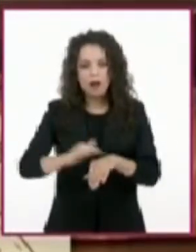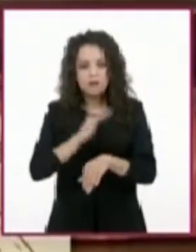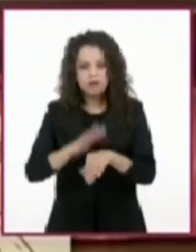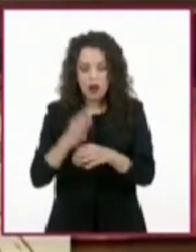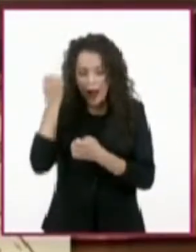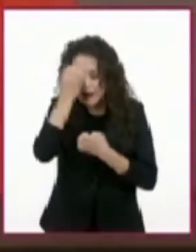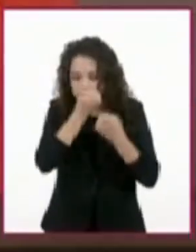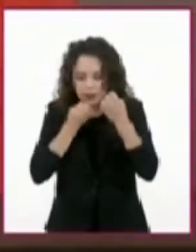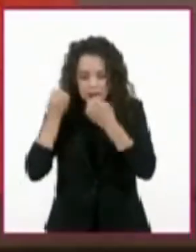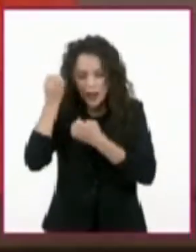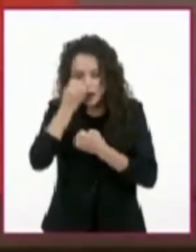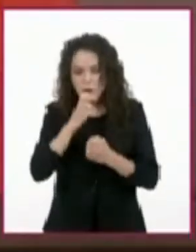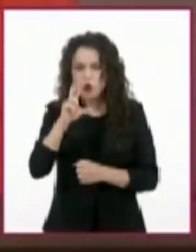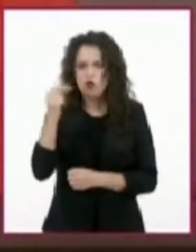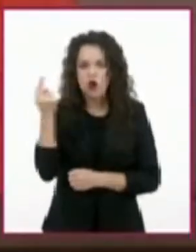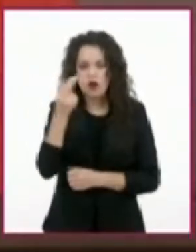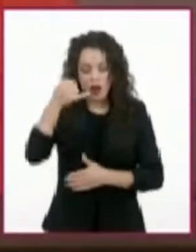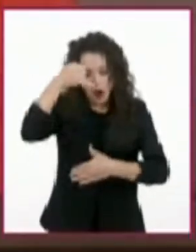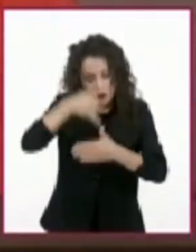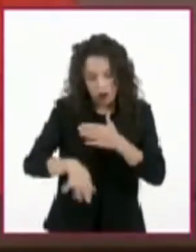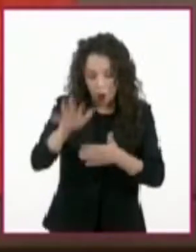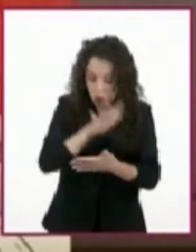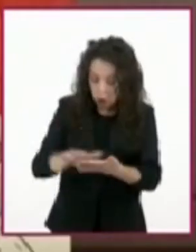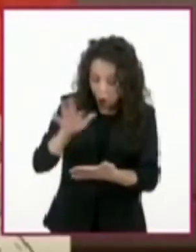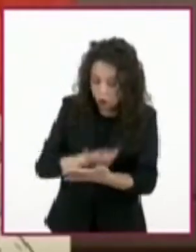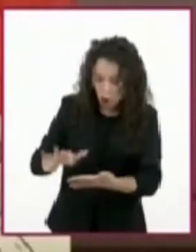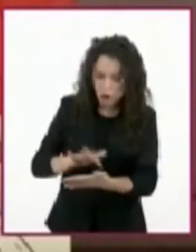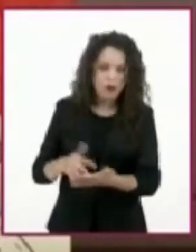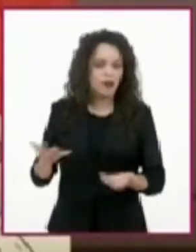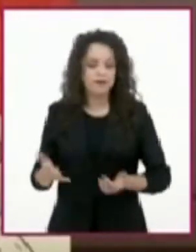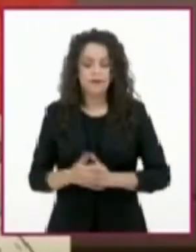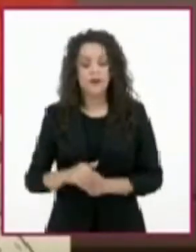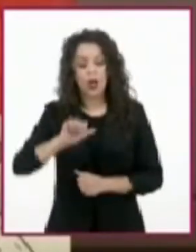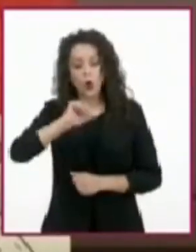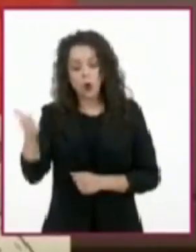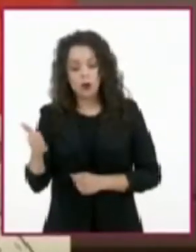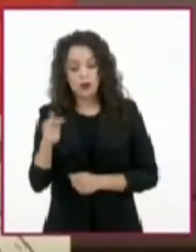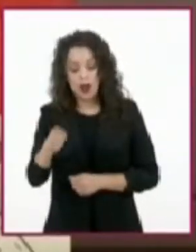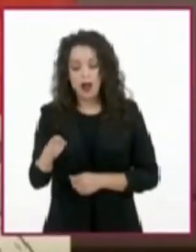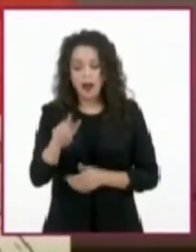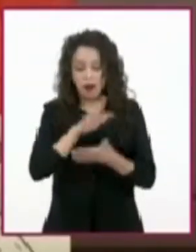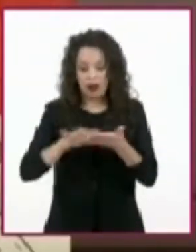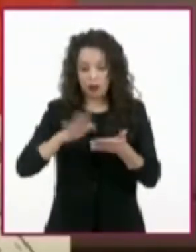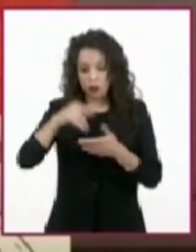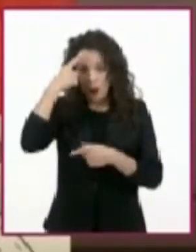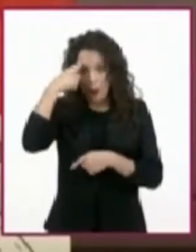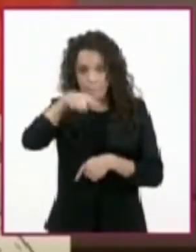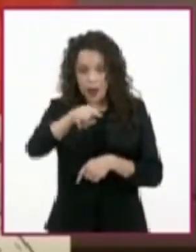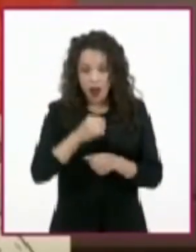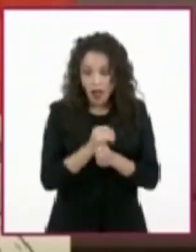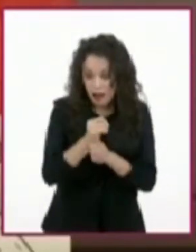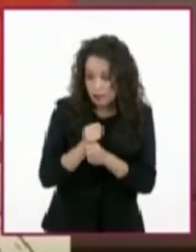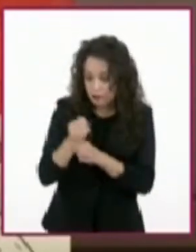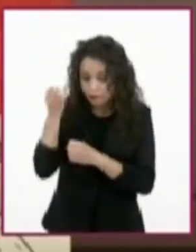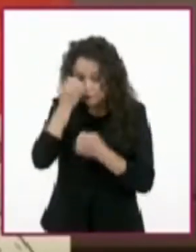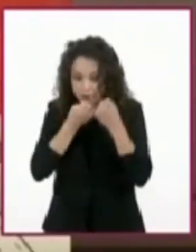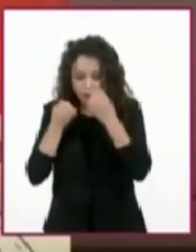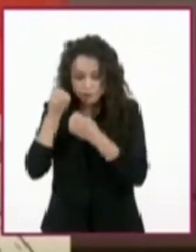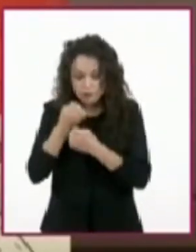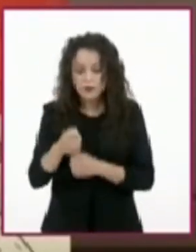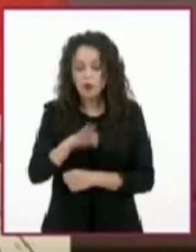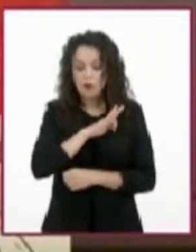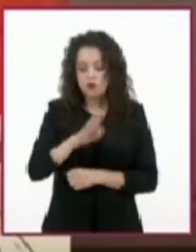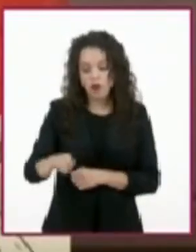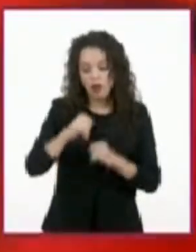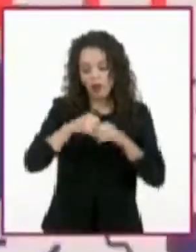detalladamente. La lectura de exploración es otra estrategia que consiste en encontrar información específica en un texto